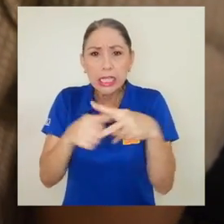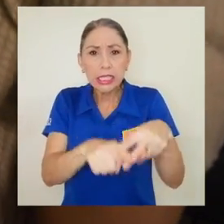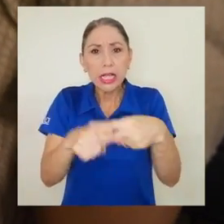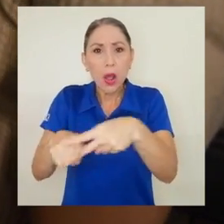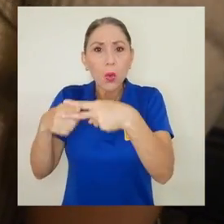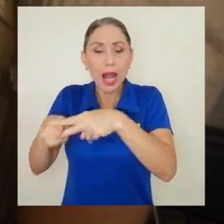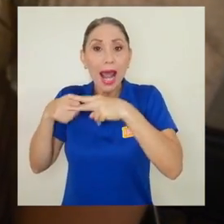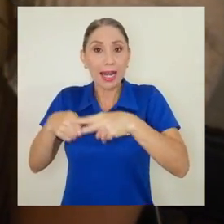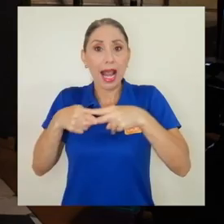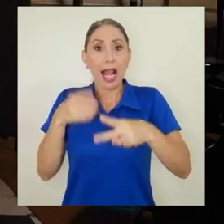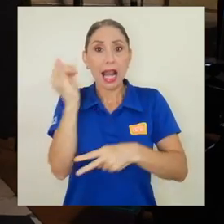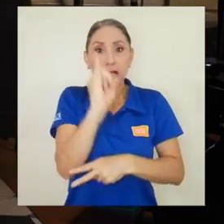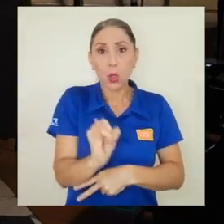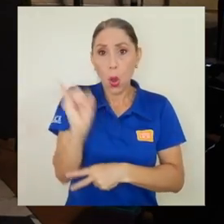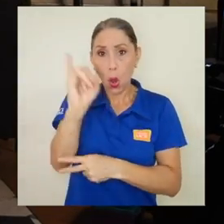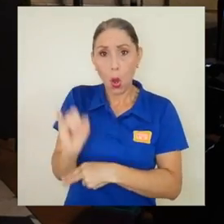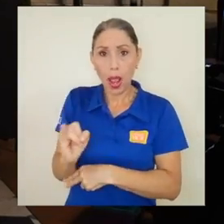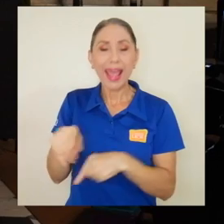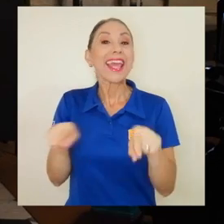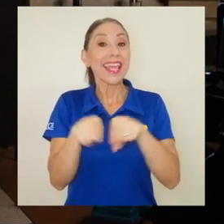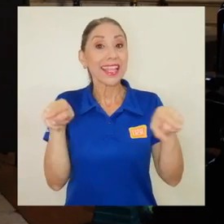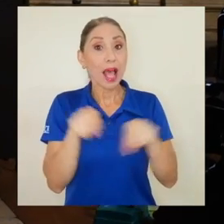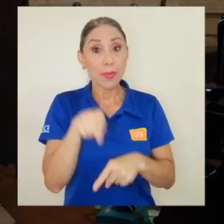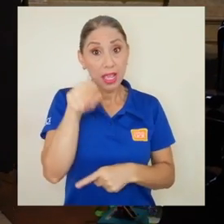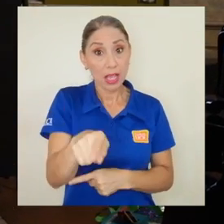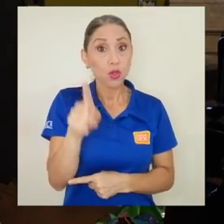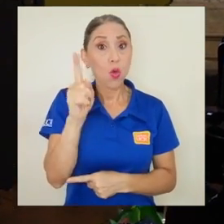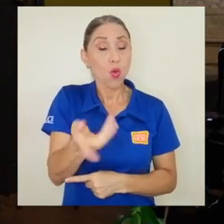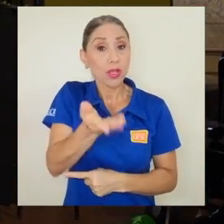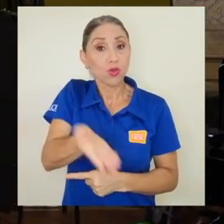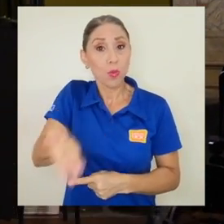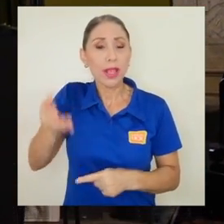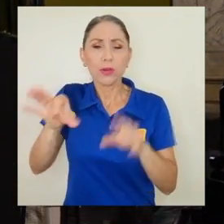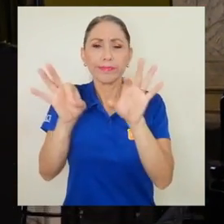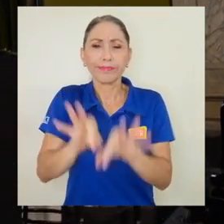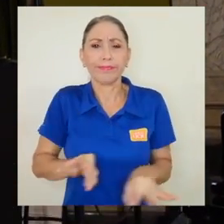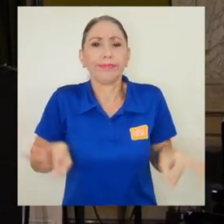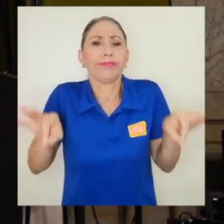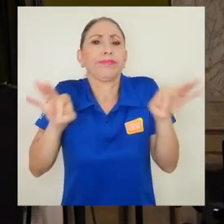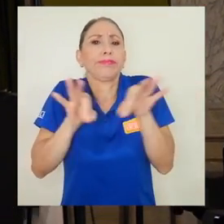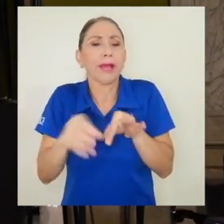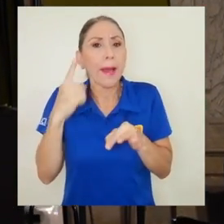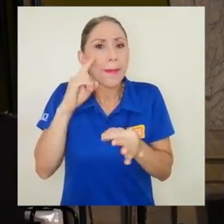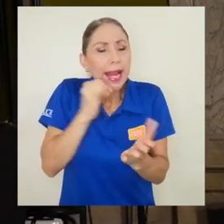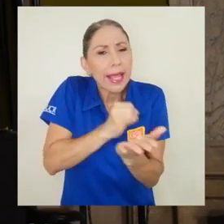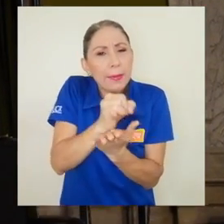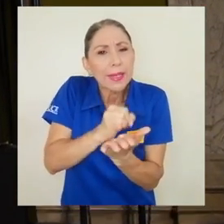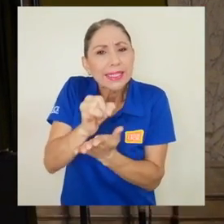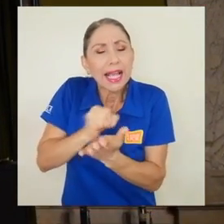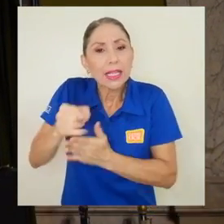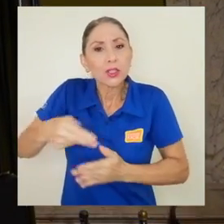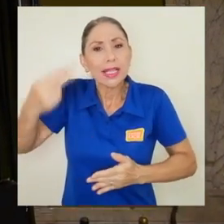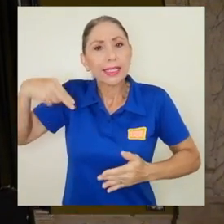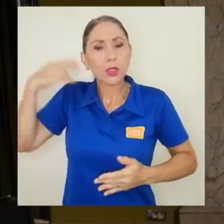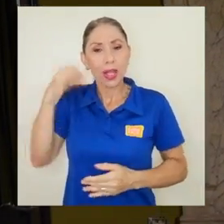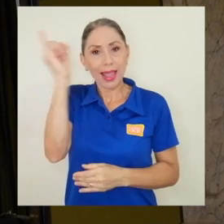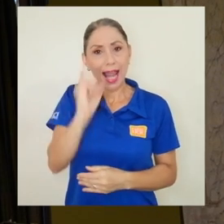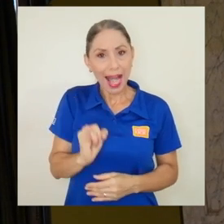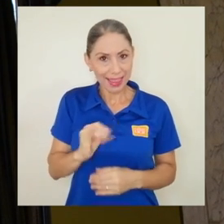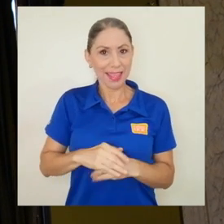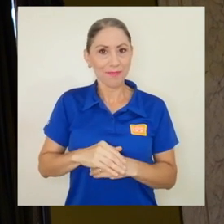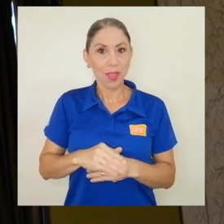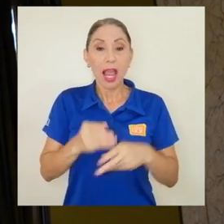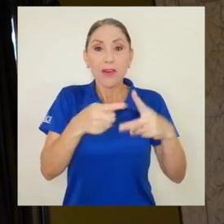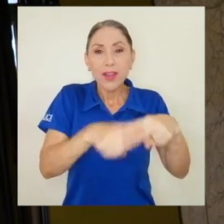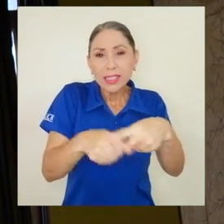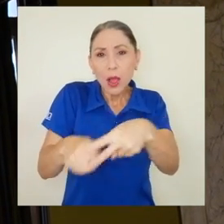las obras pictóricas. Y se convierte, además, en un instrumento sumamente valioso para las investigaciones en historia del arte,